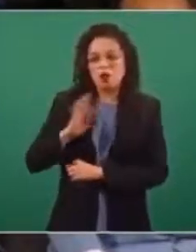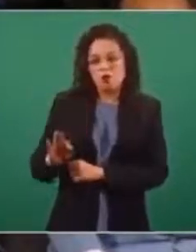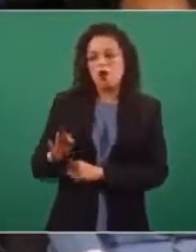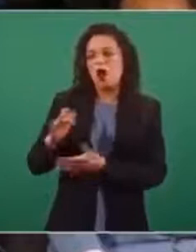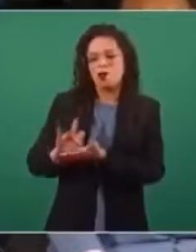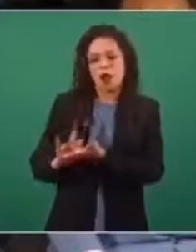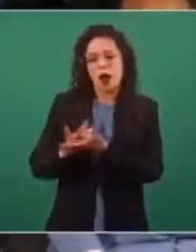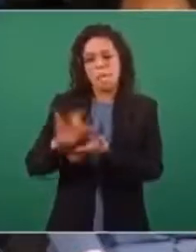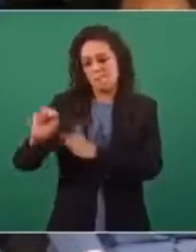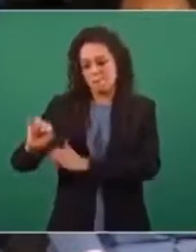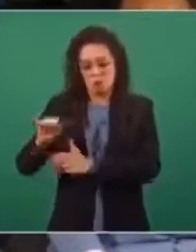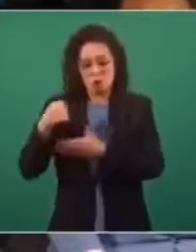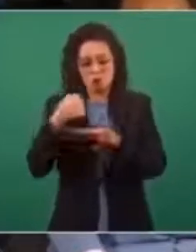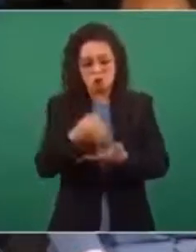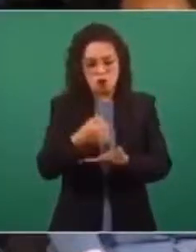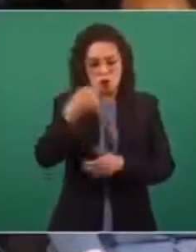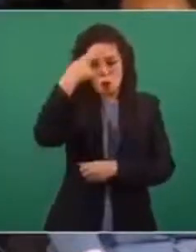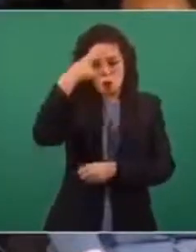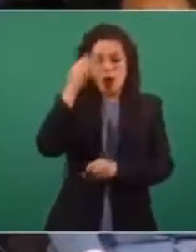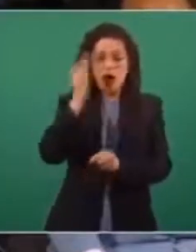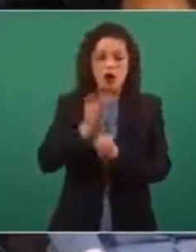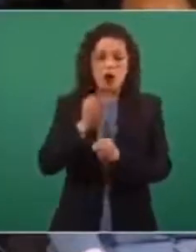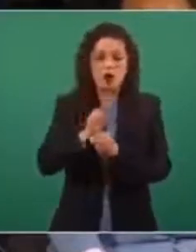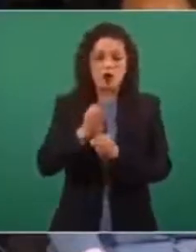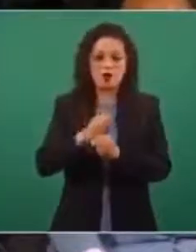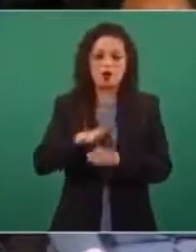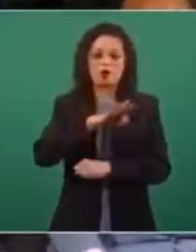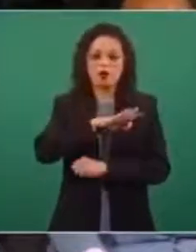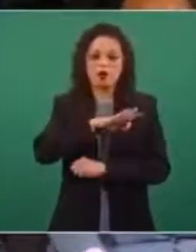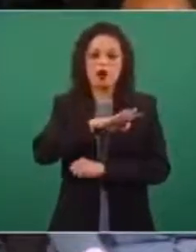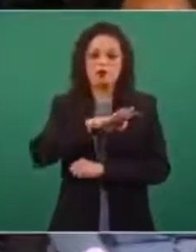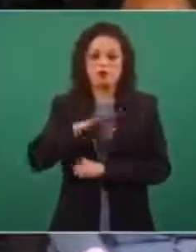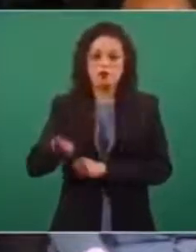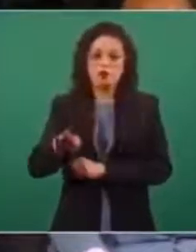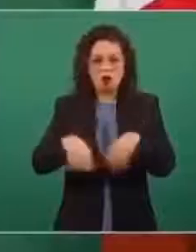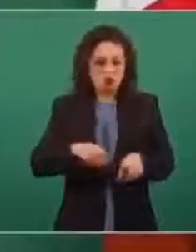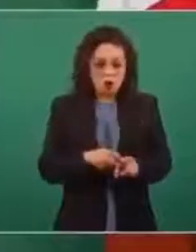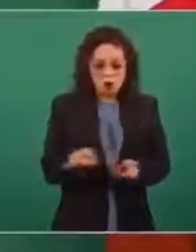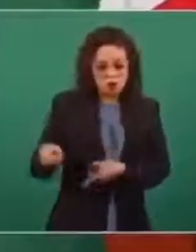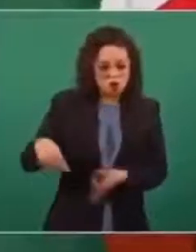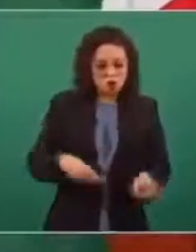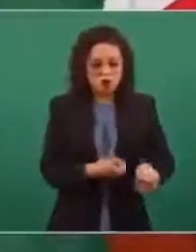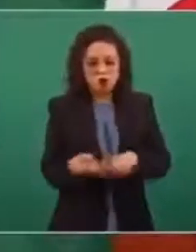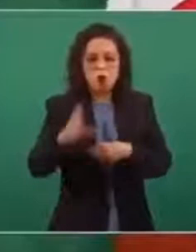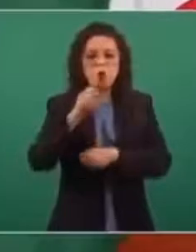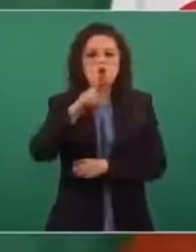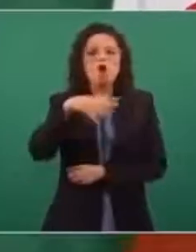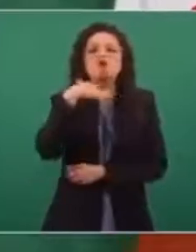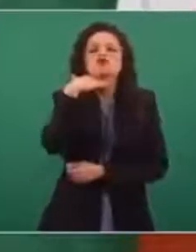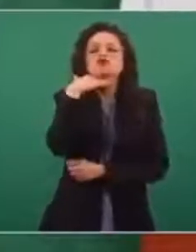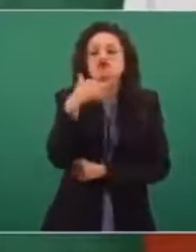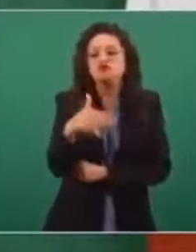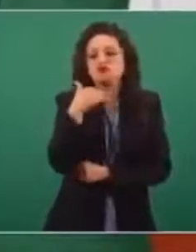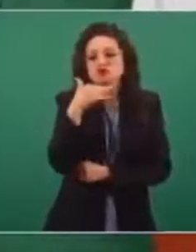contingencia que nos permite enfrentar esta y otras calamidades futuras? No hay necesidad